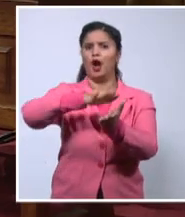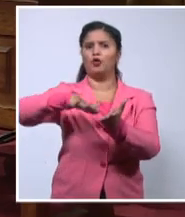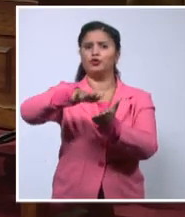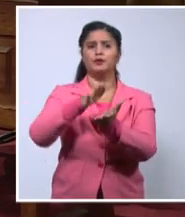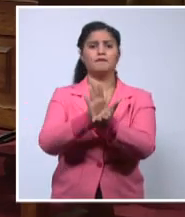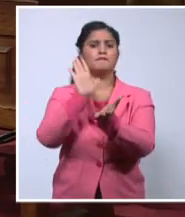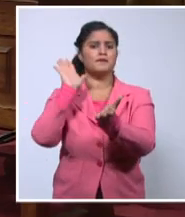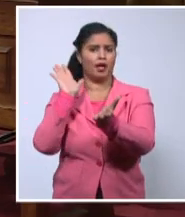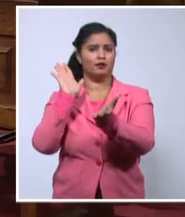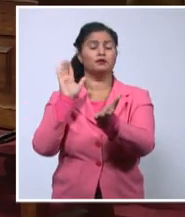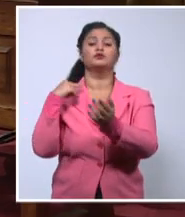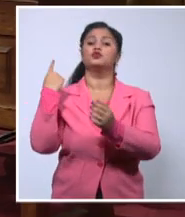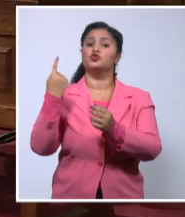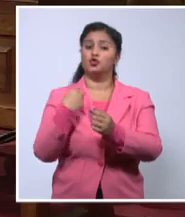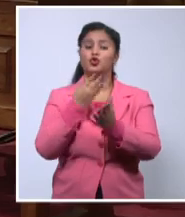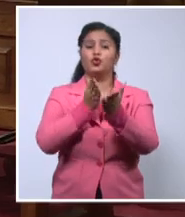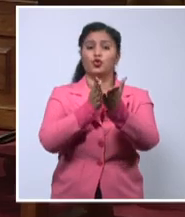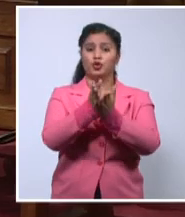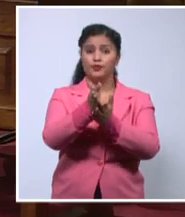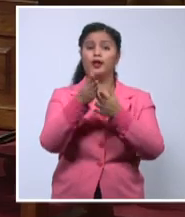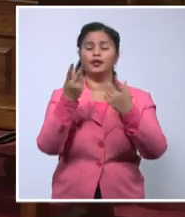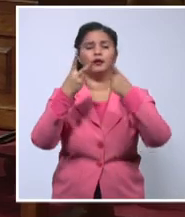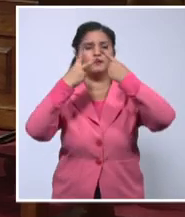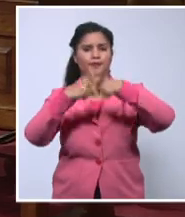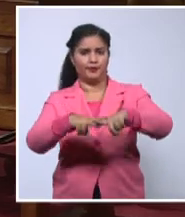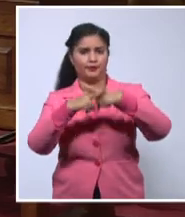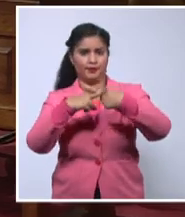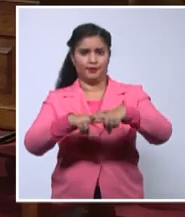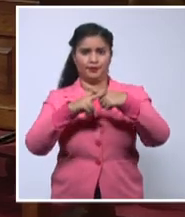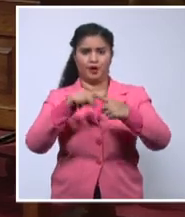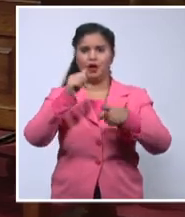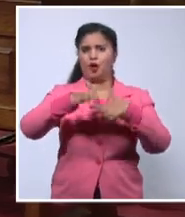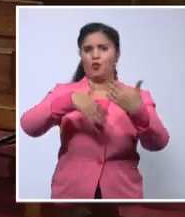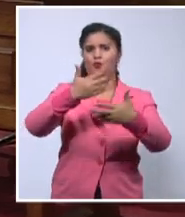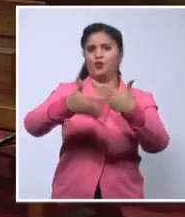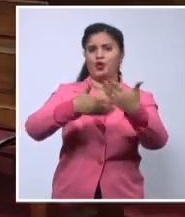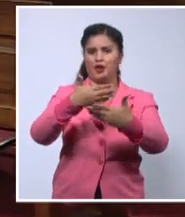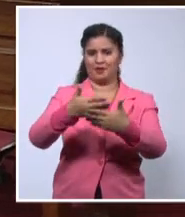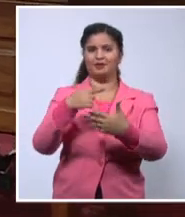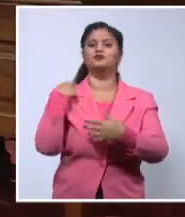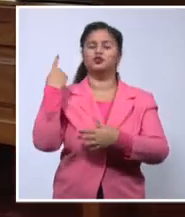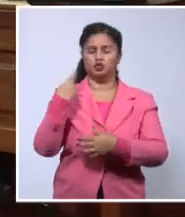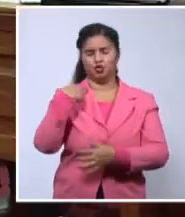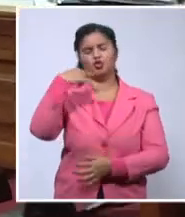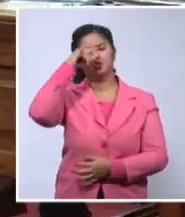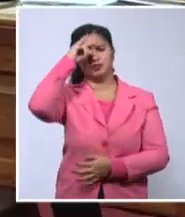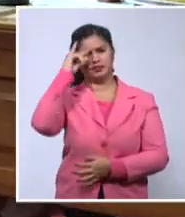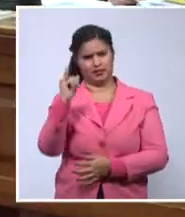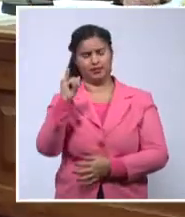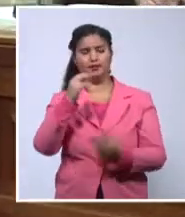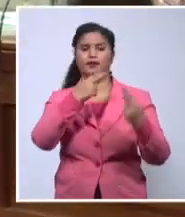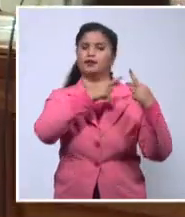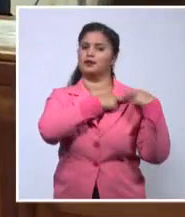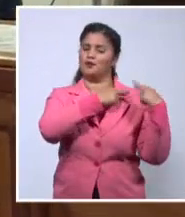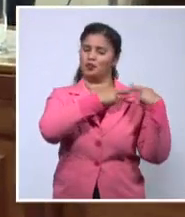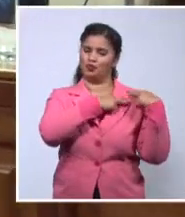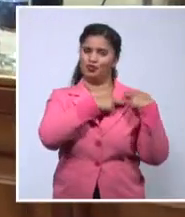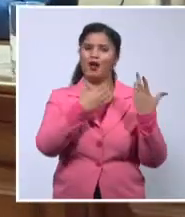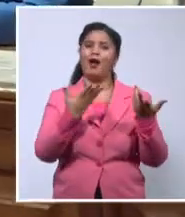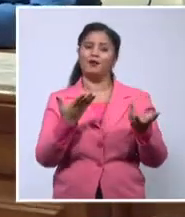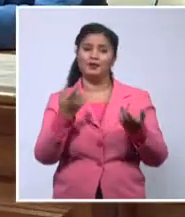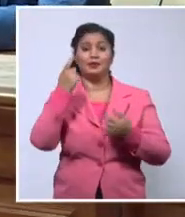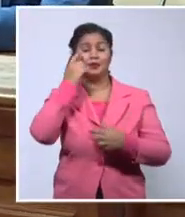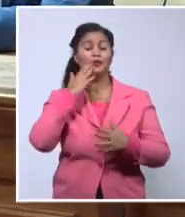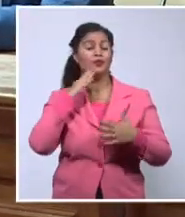canalizar estas preocupaciones, les aseguramos que vamos a tratar por todas las vías de continuar nosotros